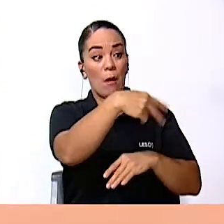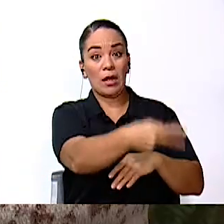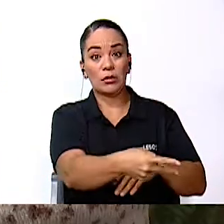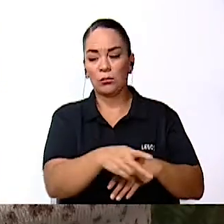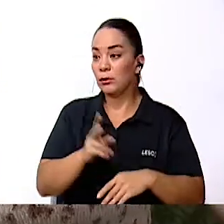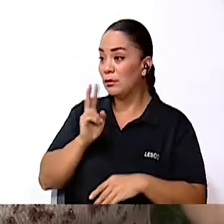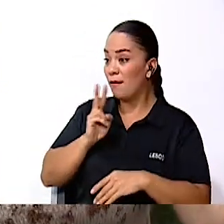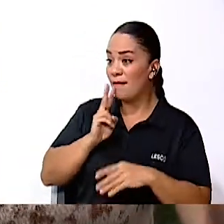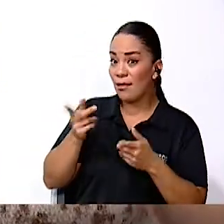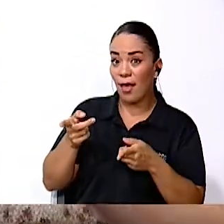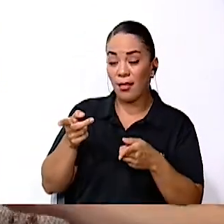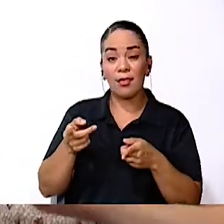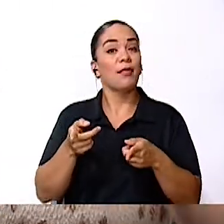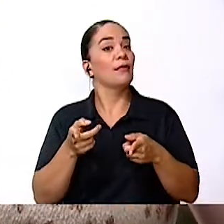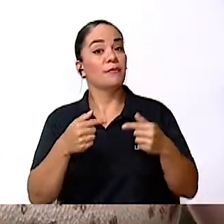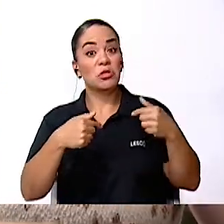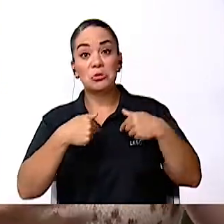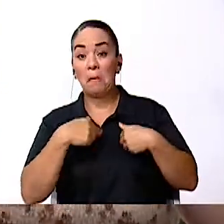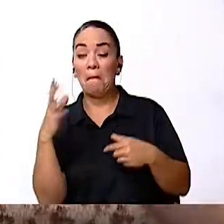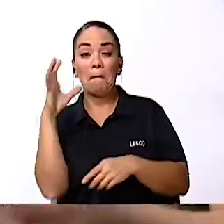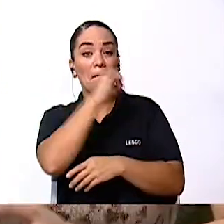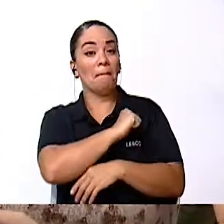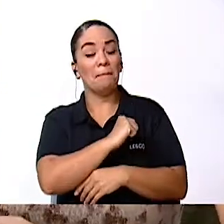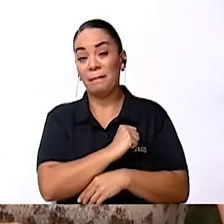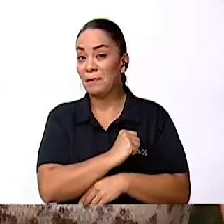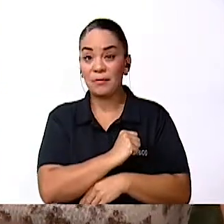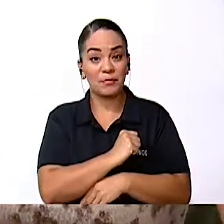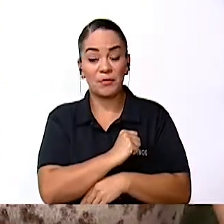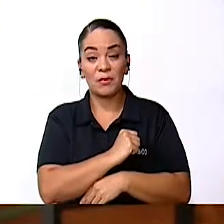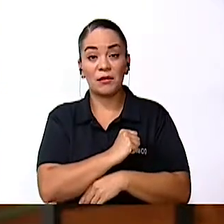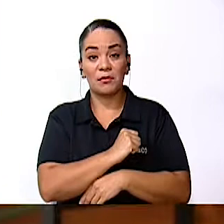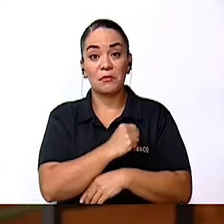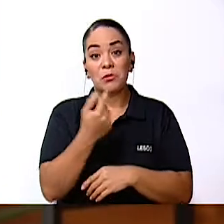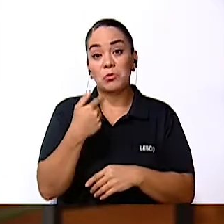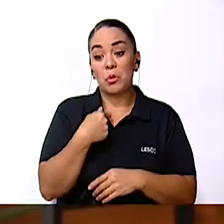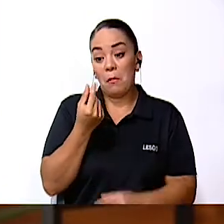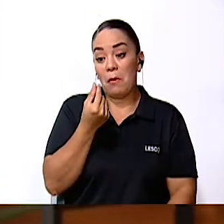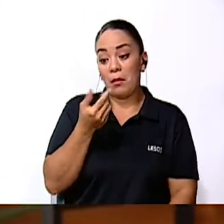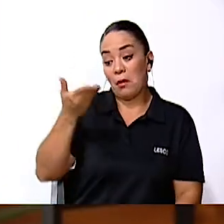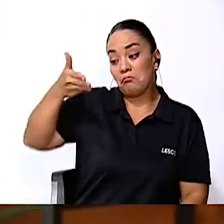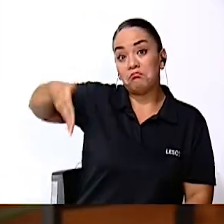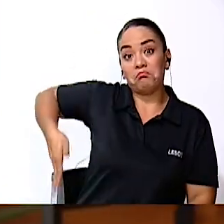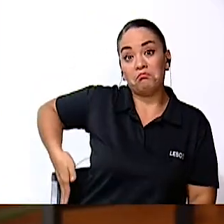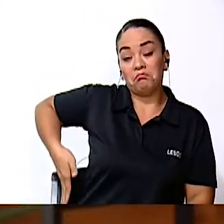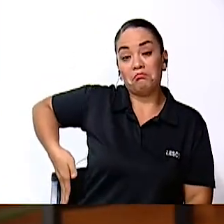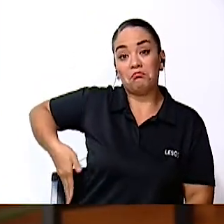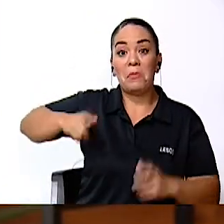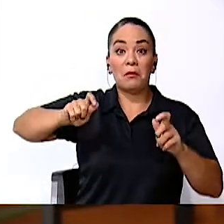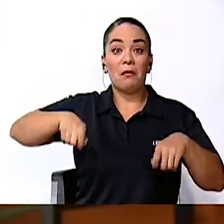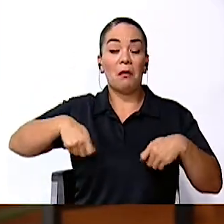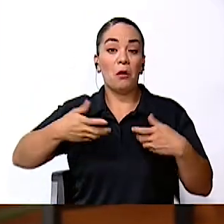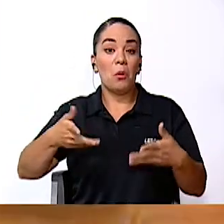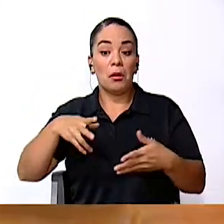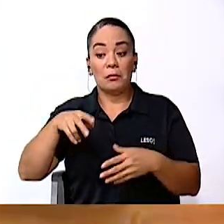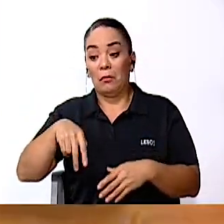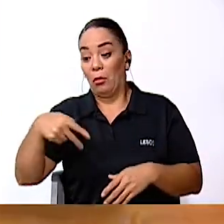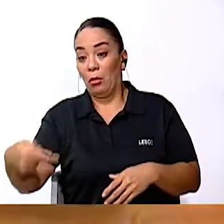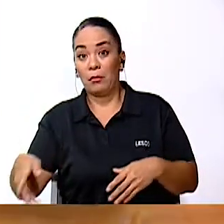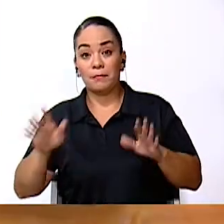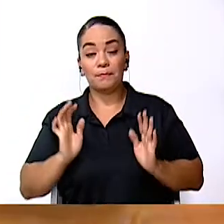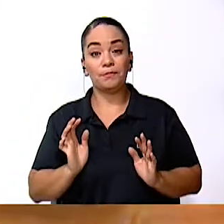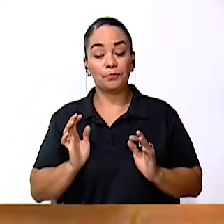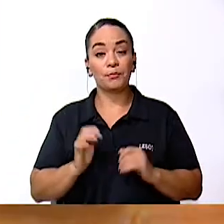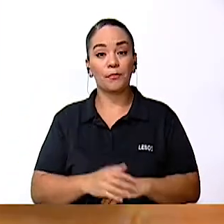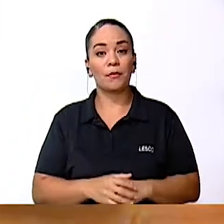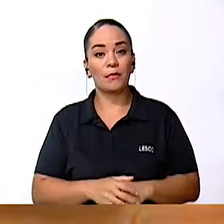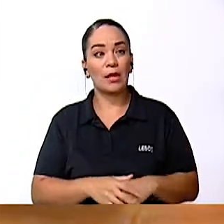verdad? Yo ni me di cuenta. Seguro los tenía en la parte de atrás del pantalón y se me cayó. El señor